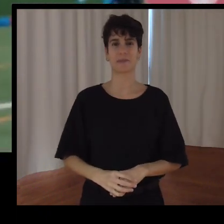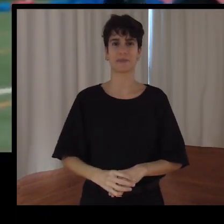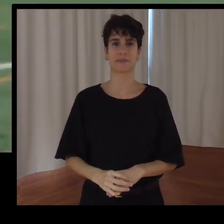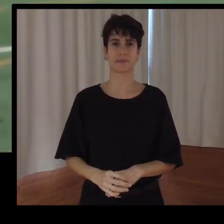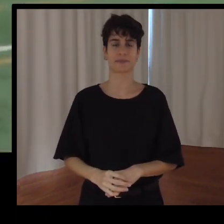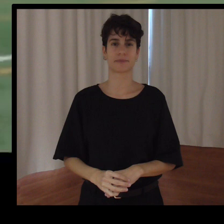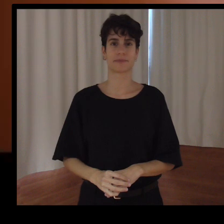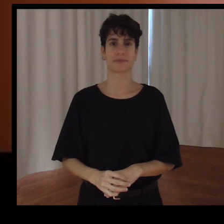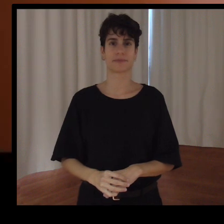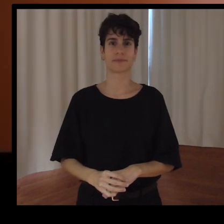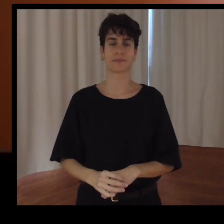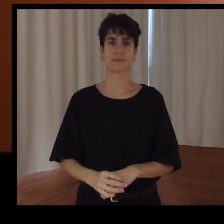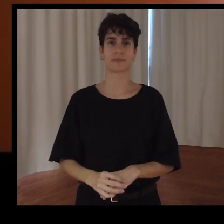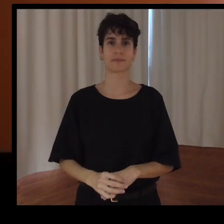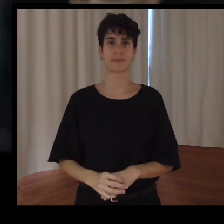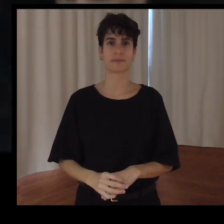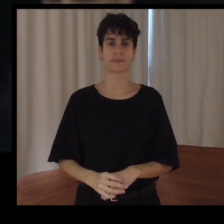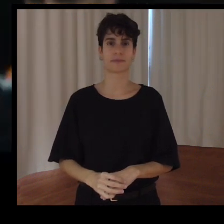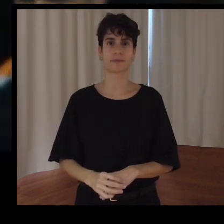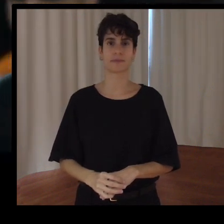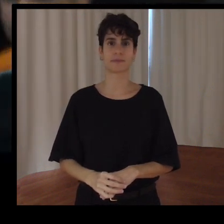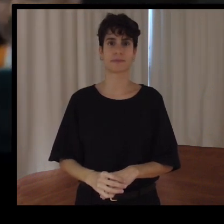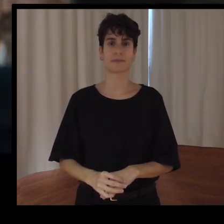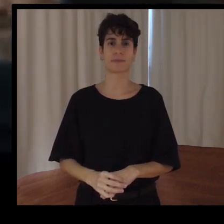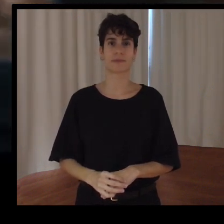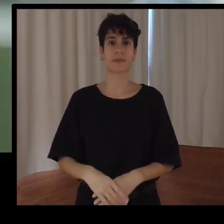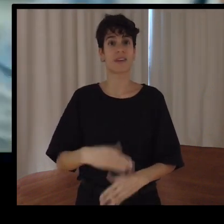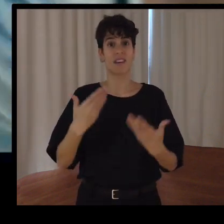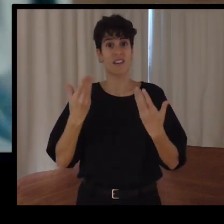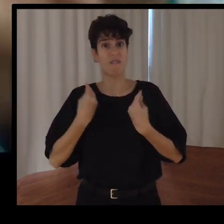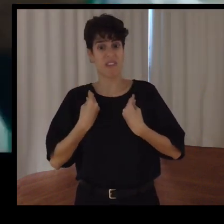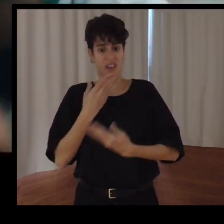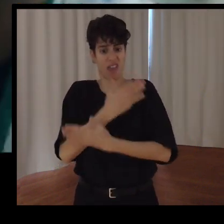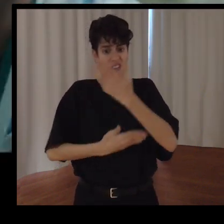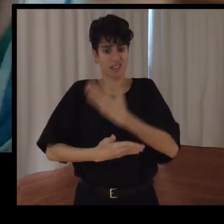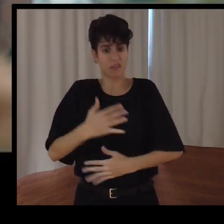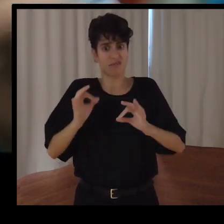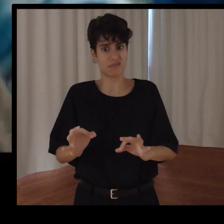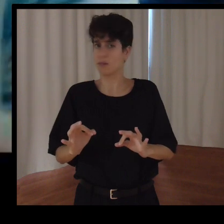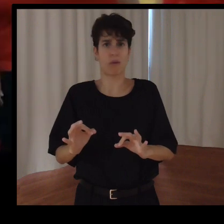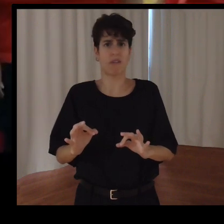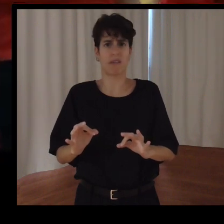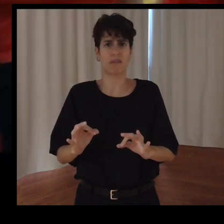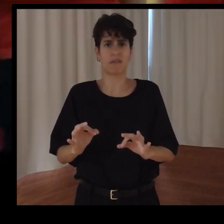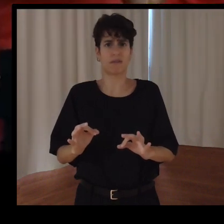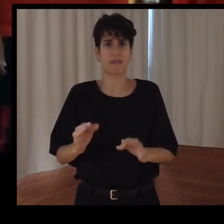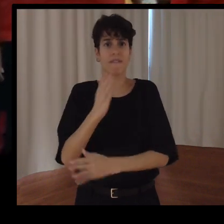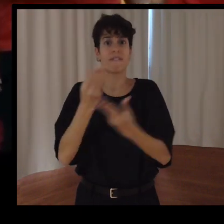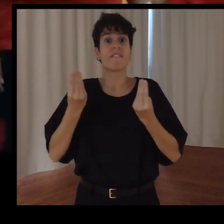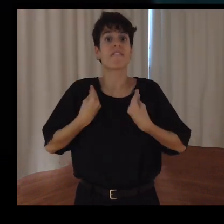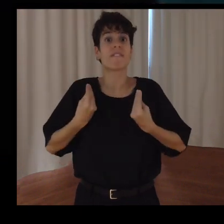No se trata de vivir con una discapacidad, se trata de vivir, nosotros simplemente